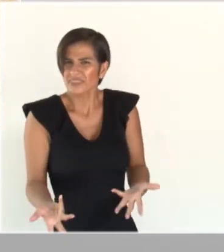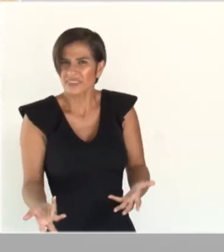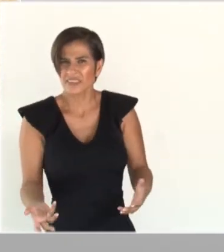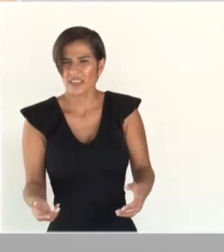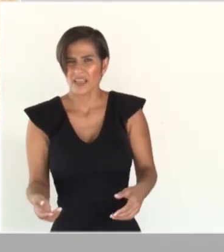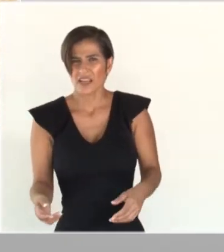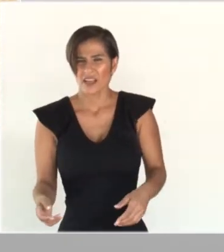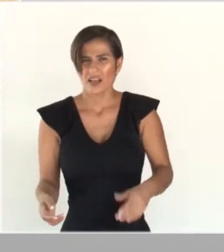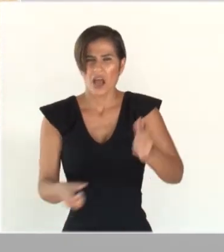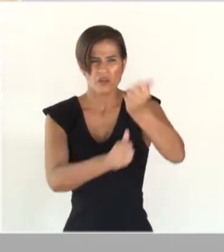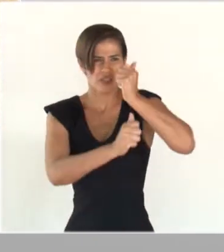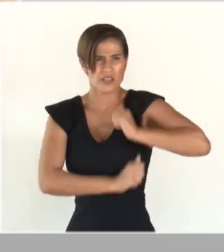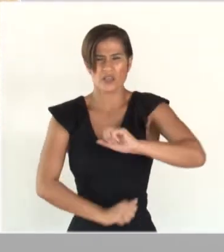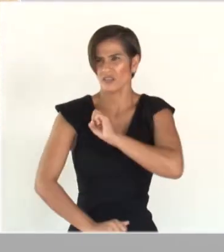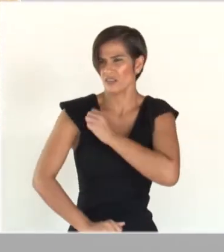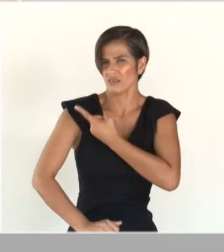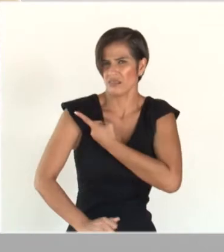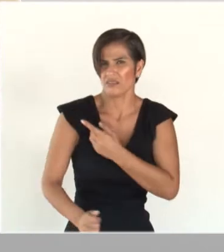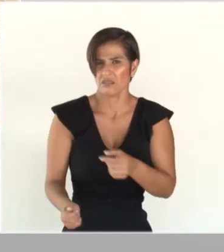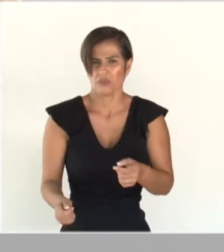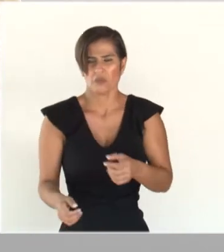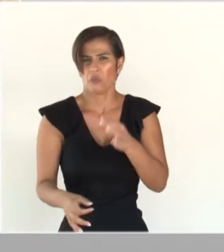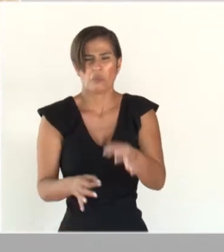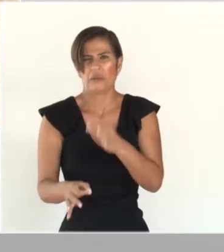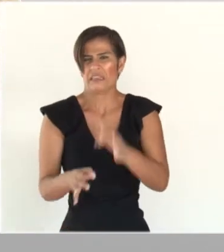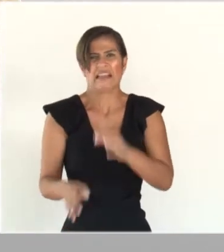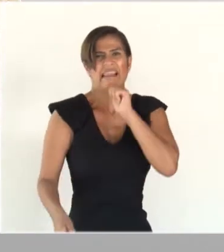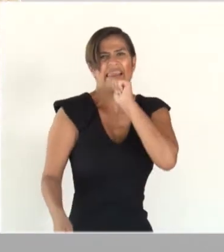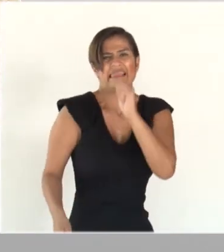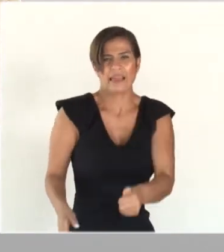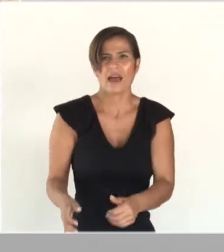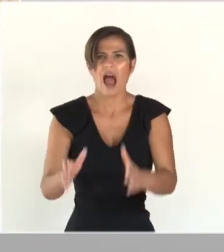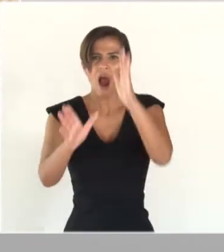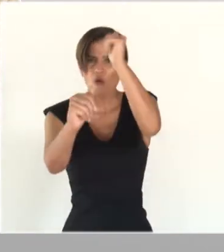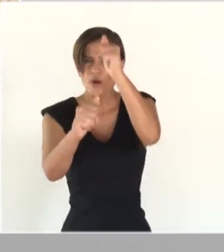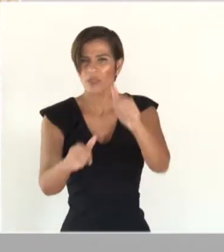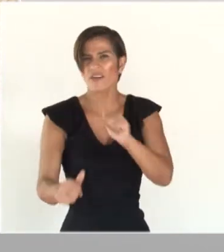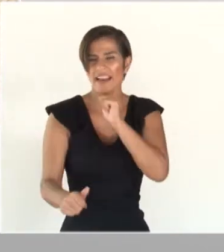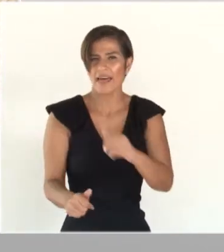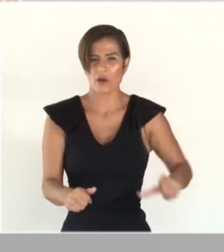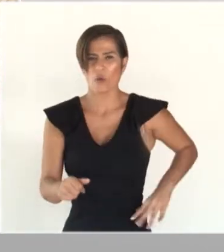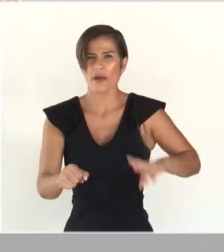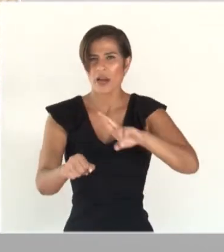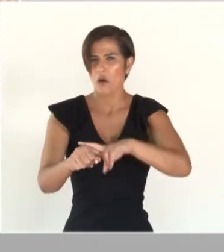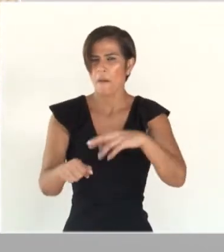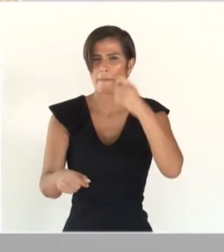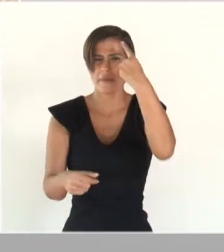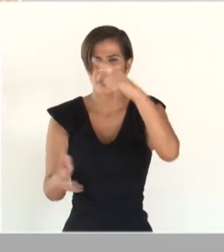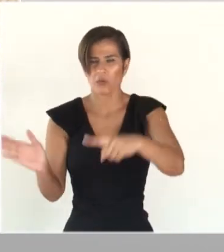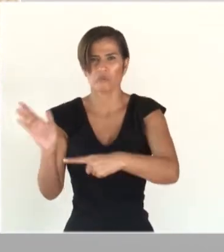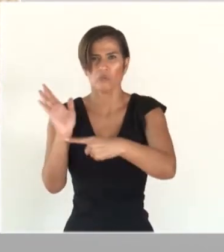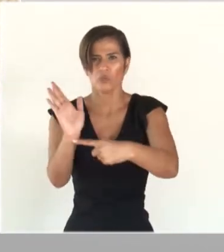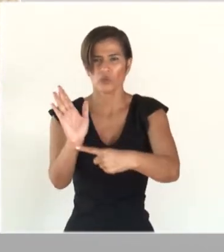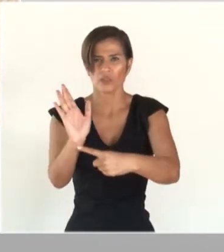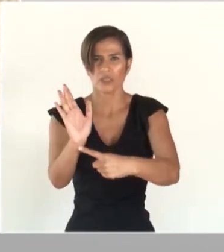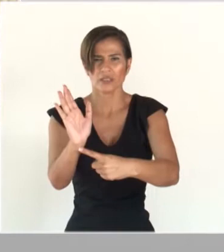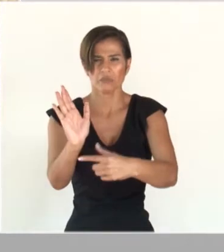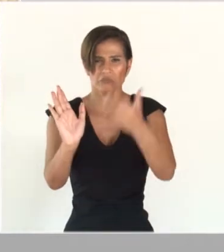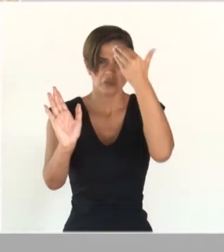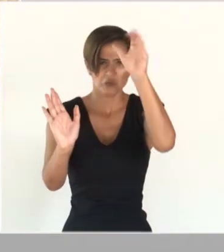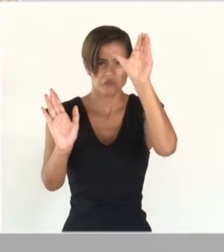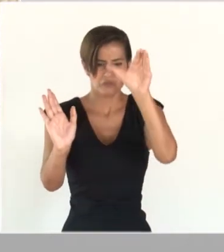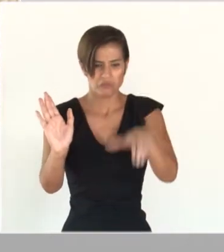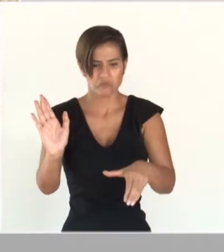Sanitaria Federal incumplió el compromiso que hizo con los gobernadores para darles a conocer el